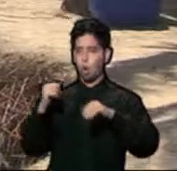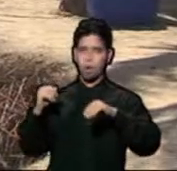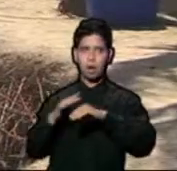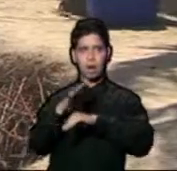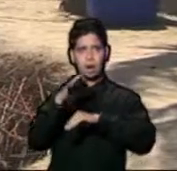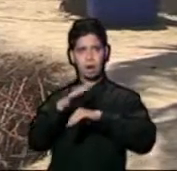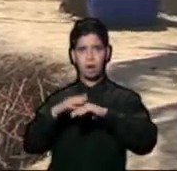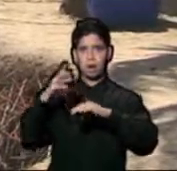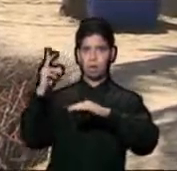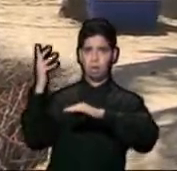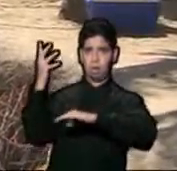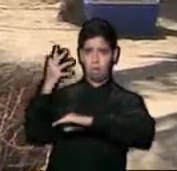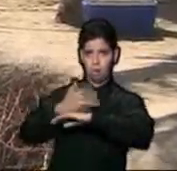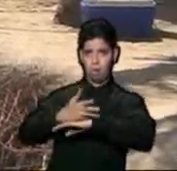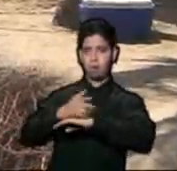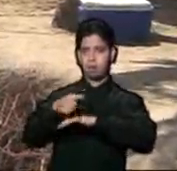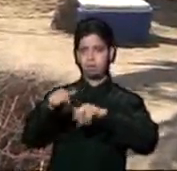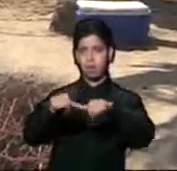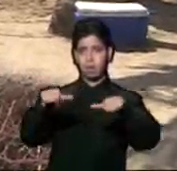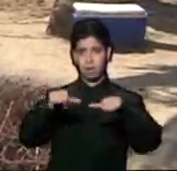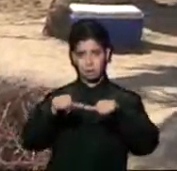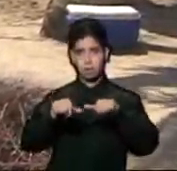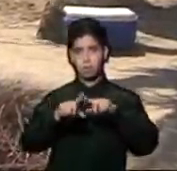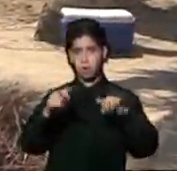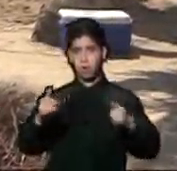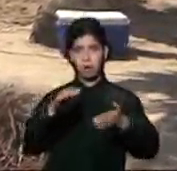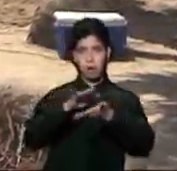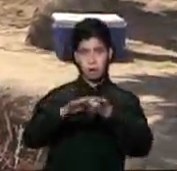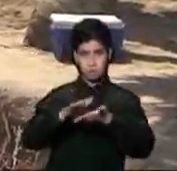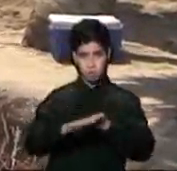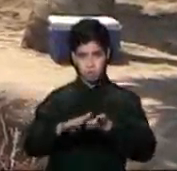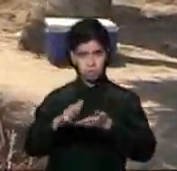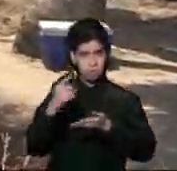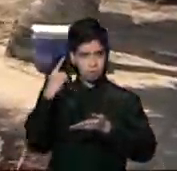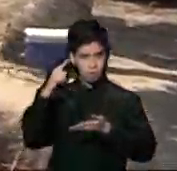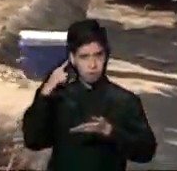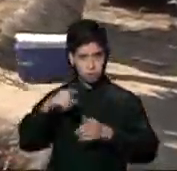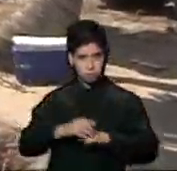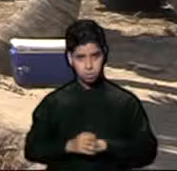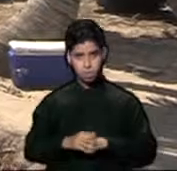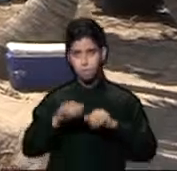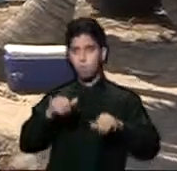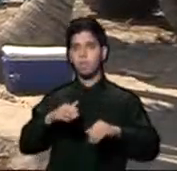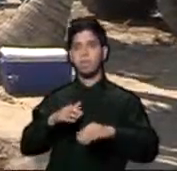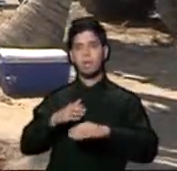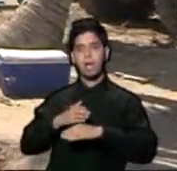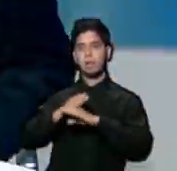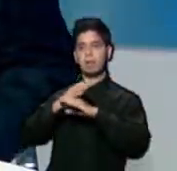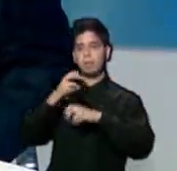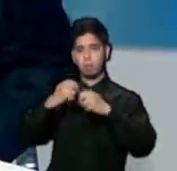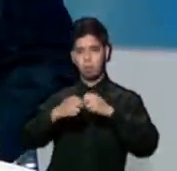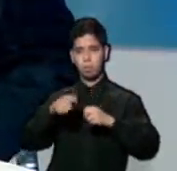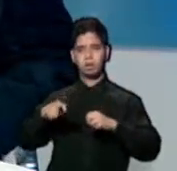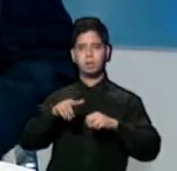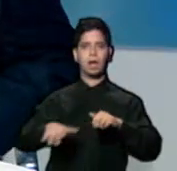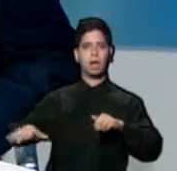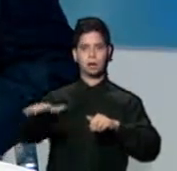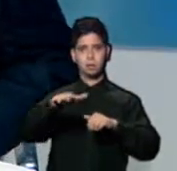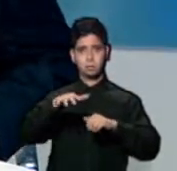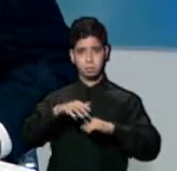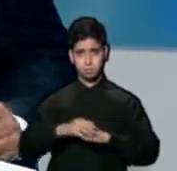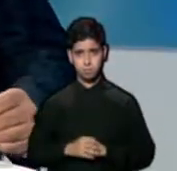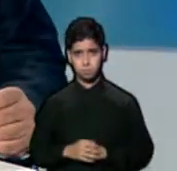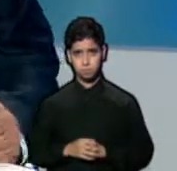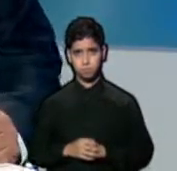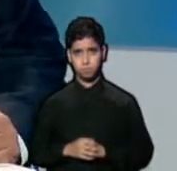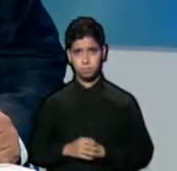que ha sufrido el área recreativa. La limpieza se realiza con el fin de evitar accidentes en esta zona. En el tiempo se